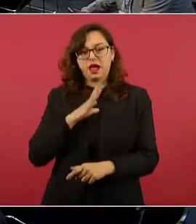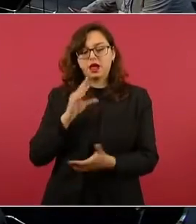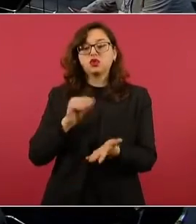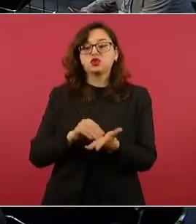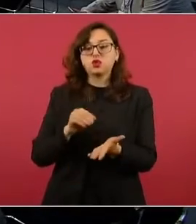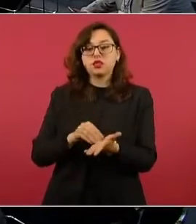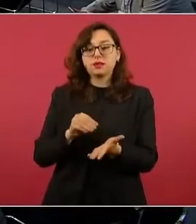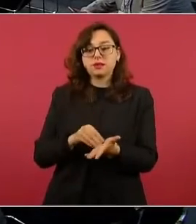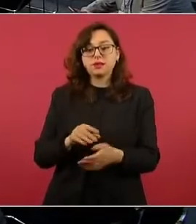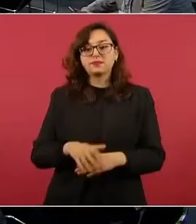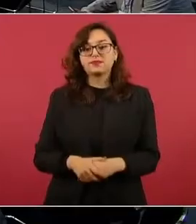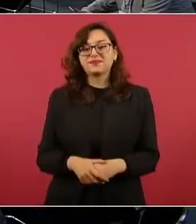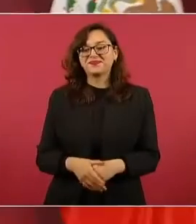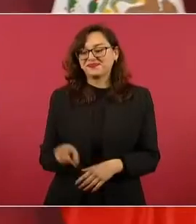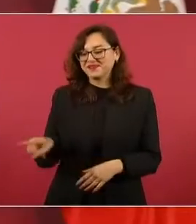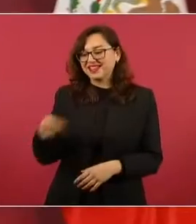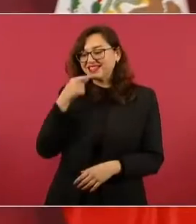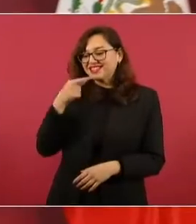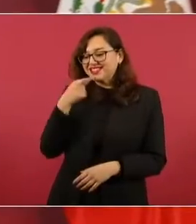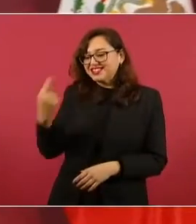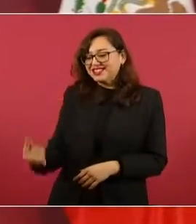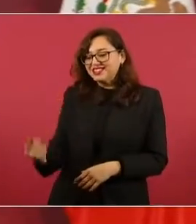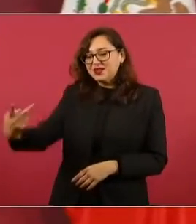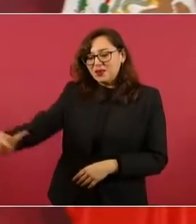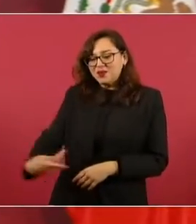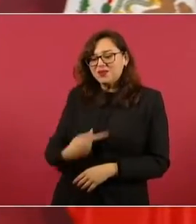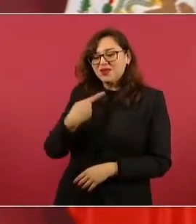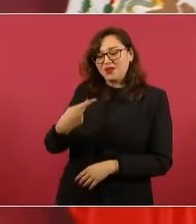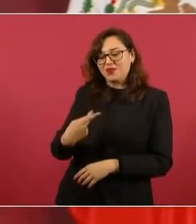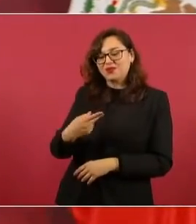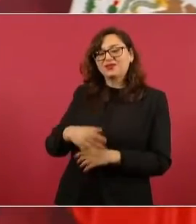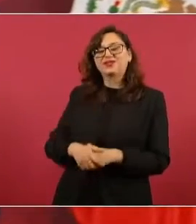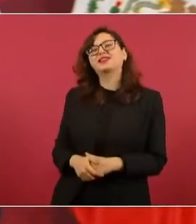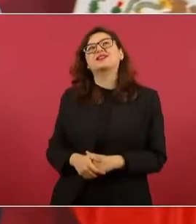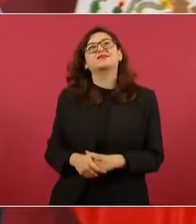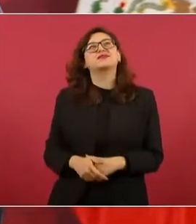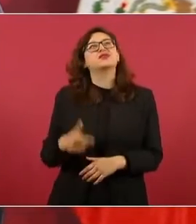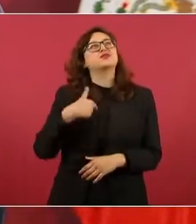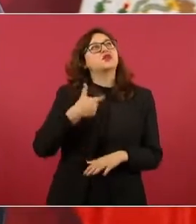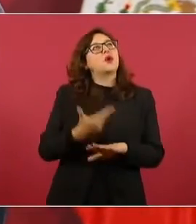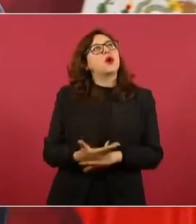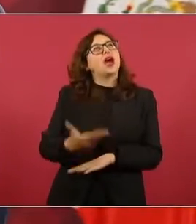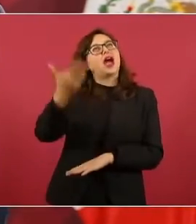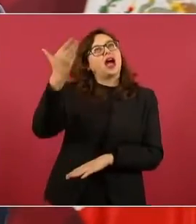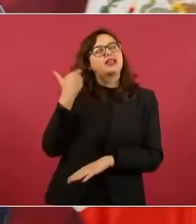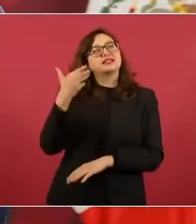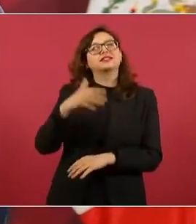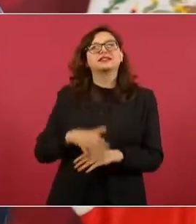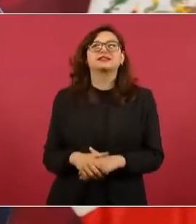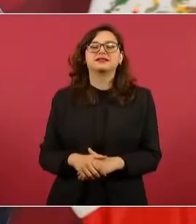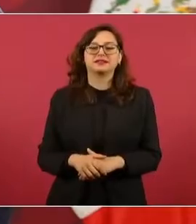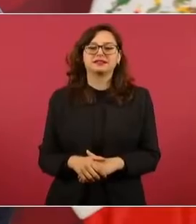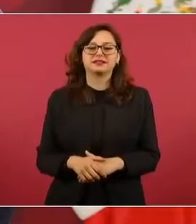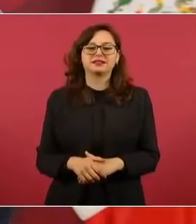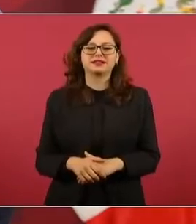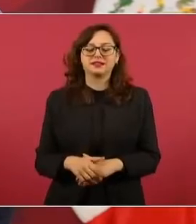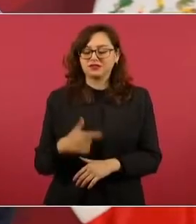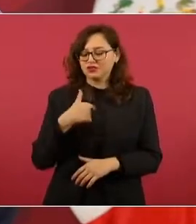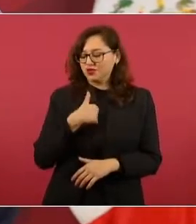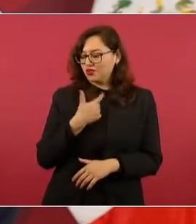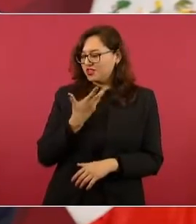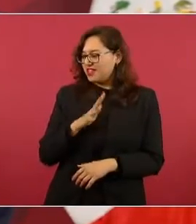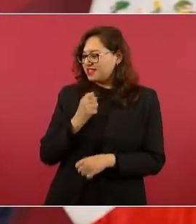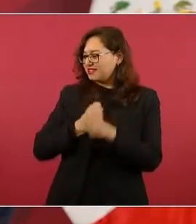Y de lo que te dijo el niño, yo estaba estudiando, dices, 10